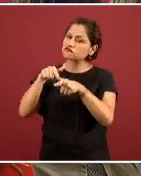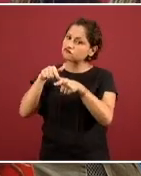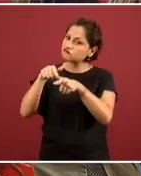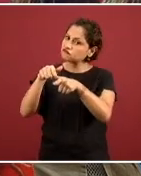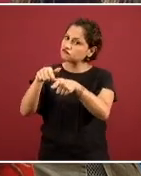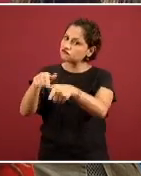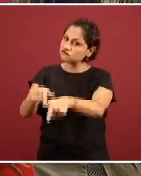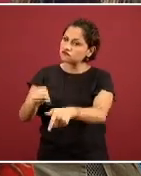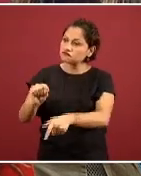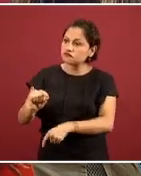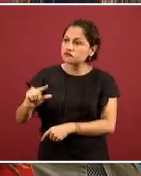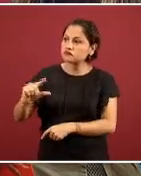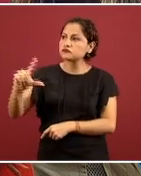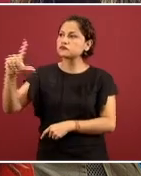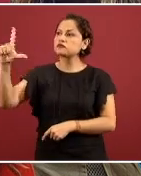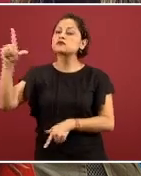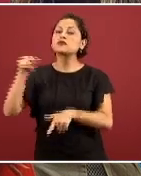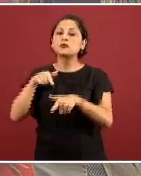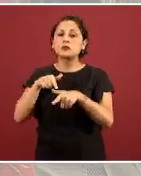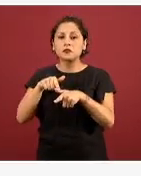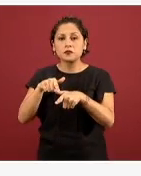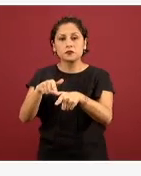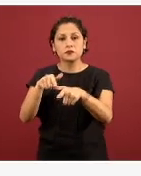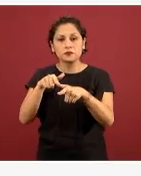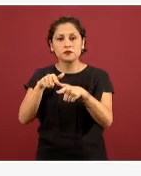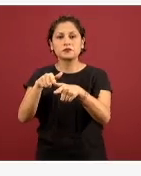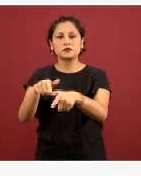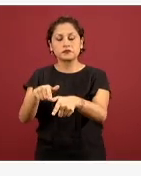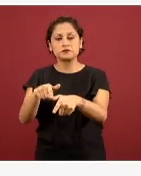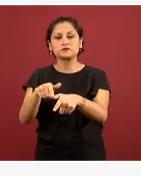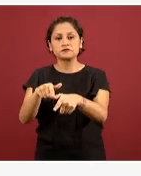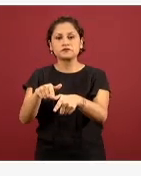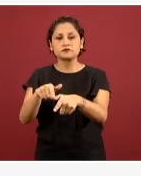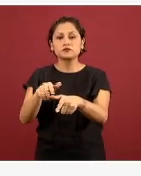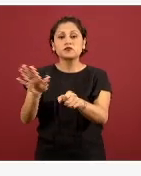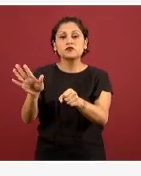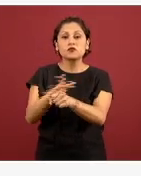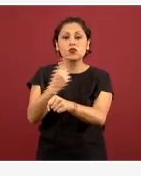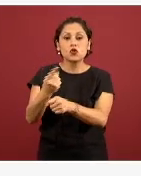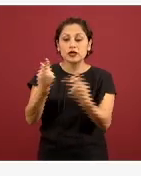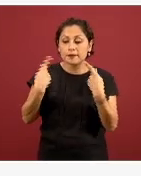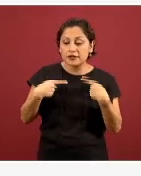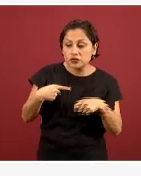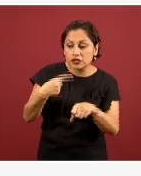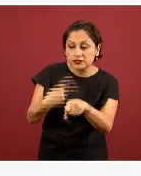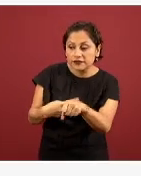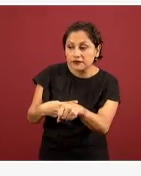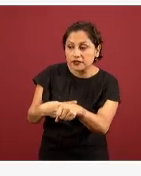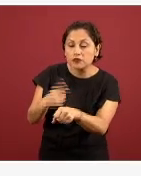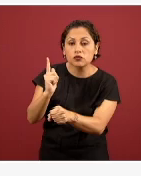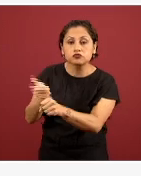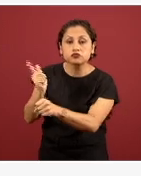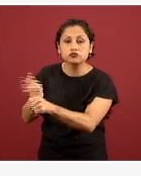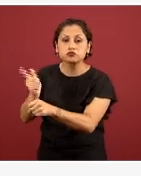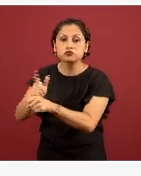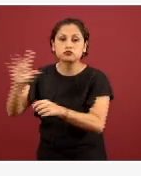de ese incremento que se produce en la cantidad de casos que se van confirmando. Hasta aquí el panorama.